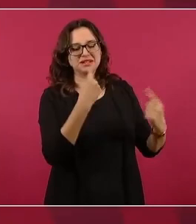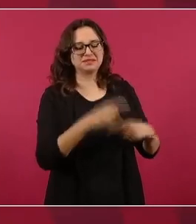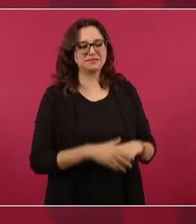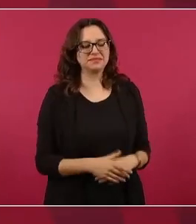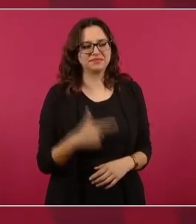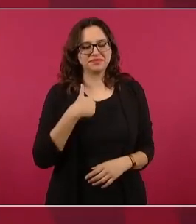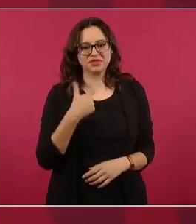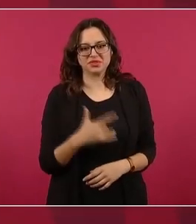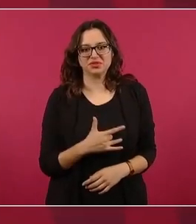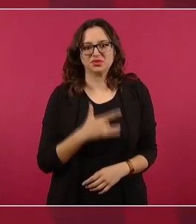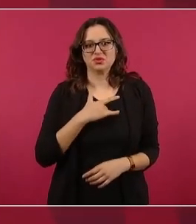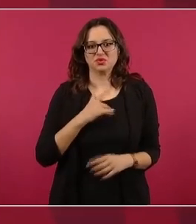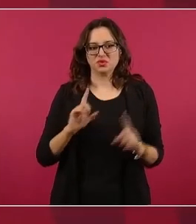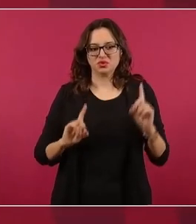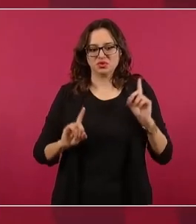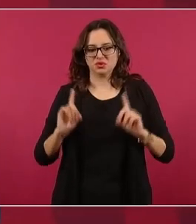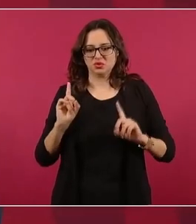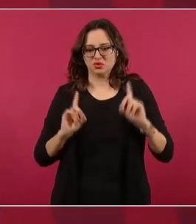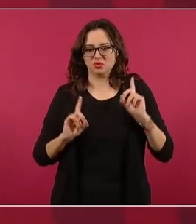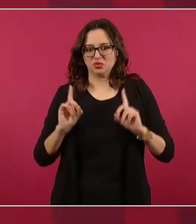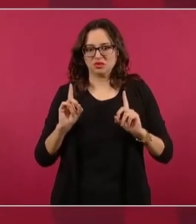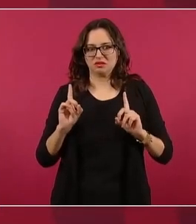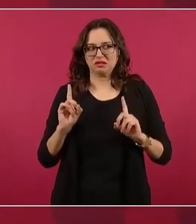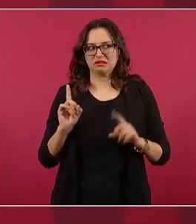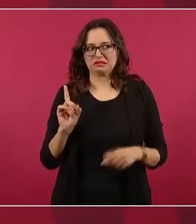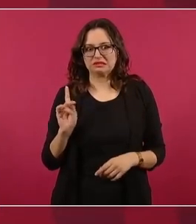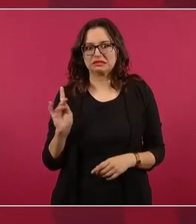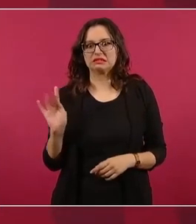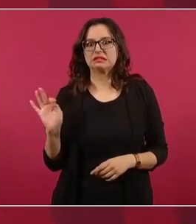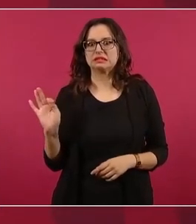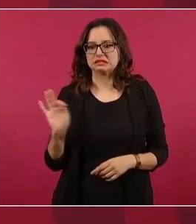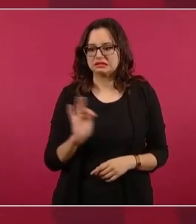llegaba